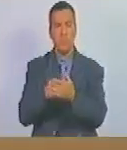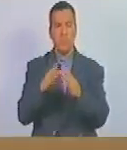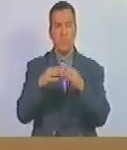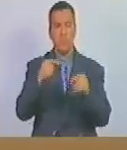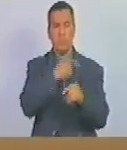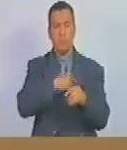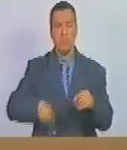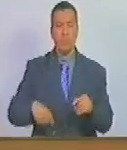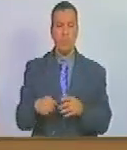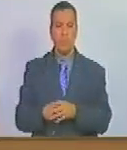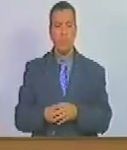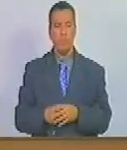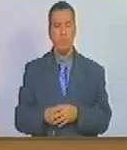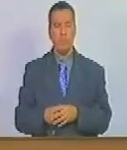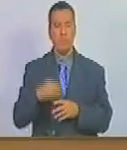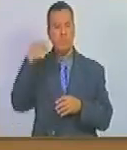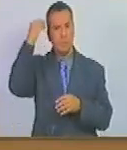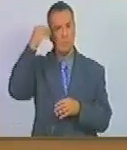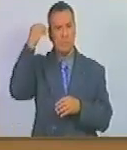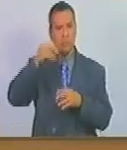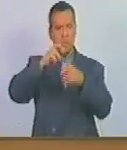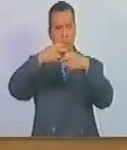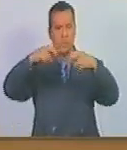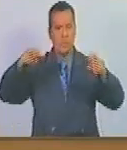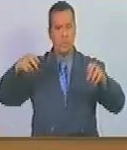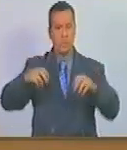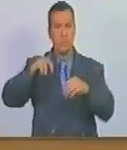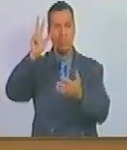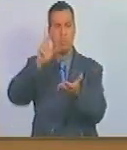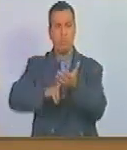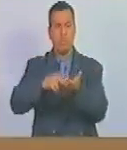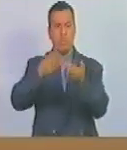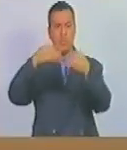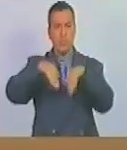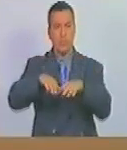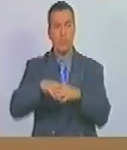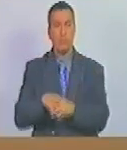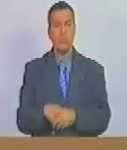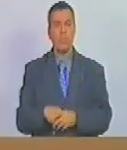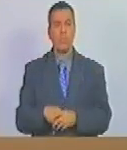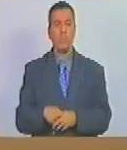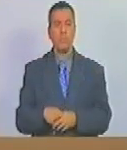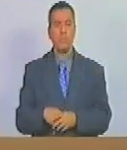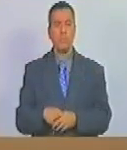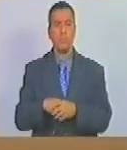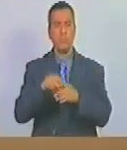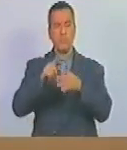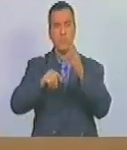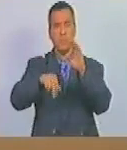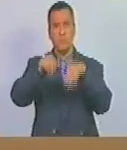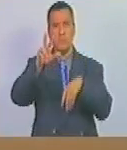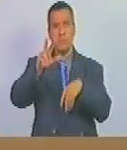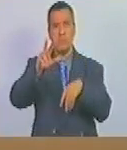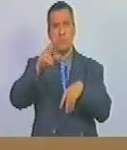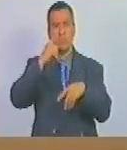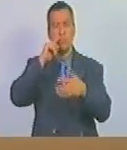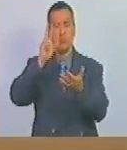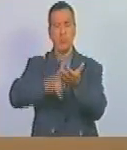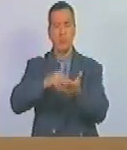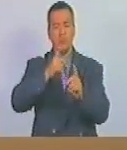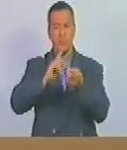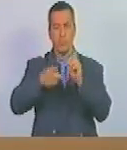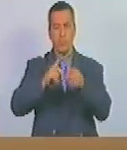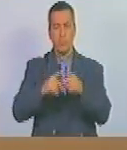se da lo presidencia en consideración al epígrafe aprobado, siguiente trigésimo quinto se propone aprobar con